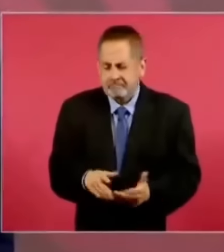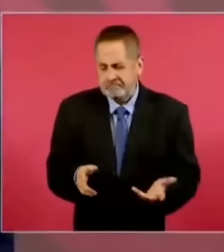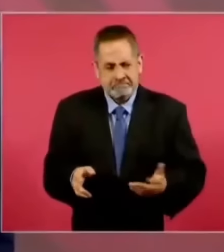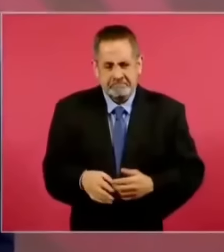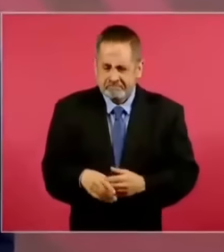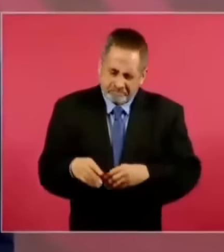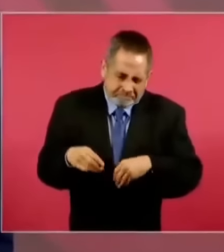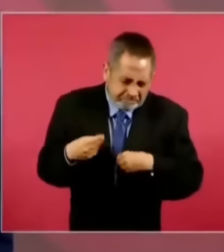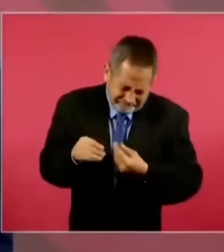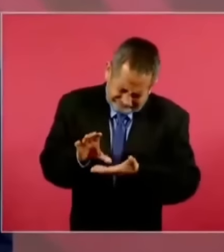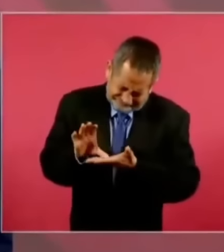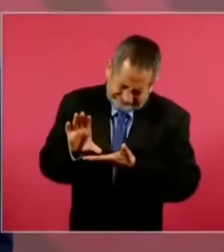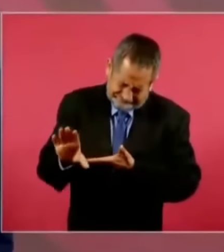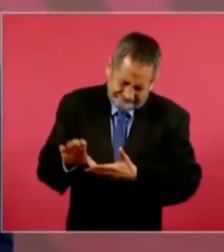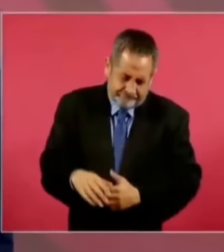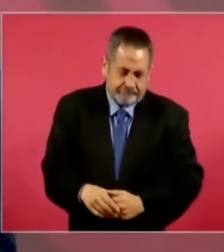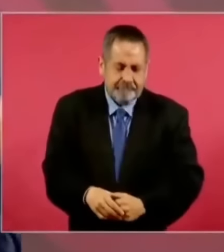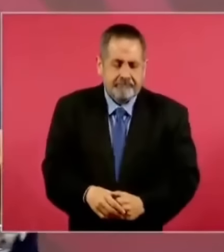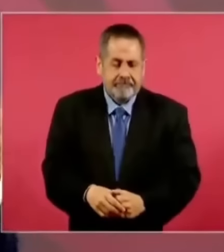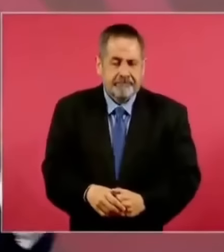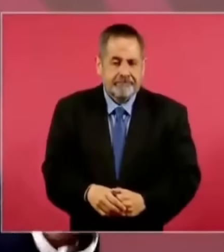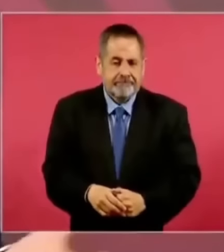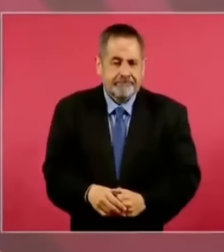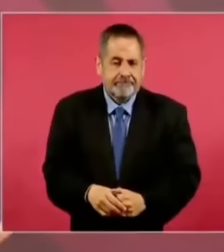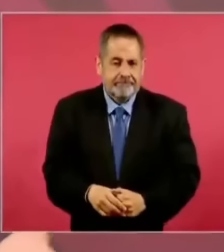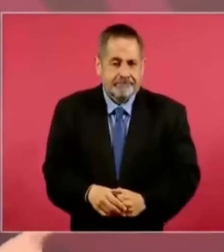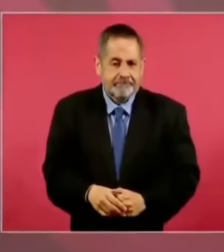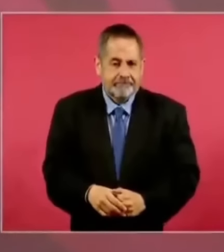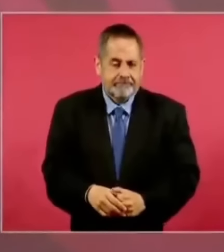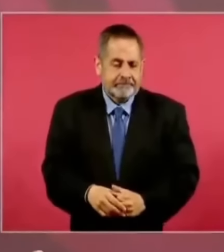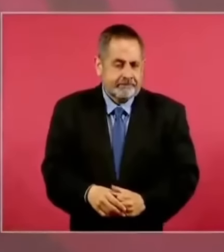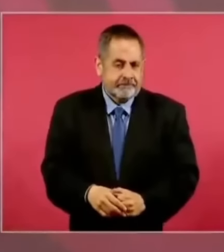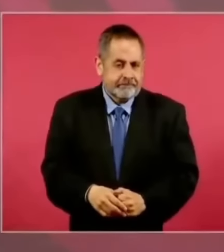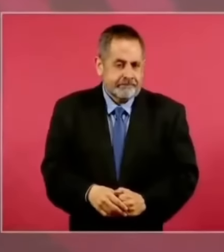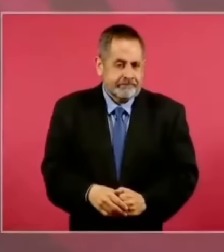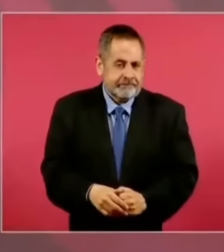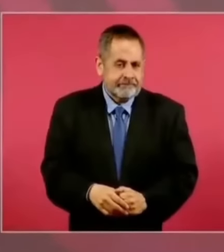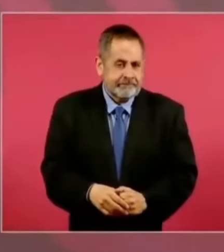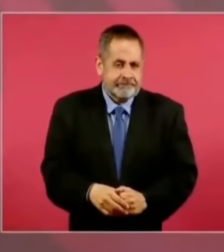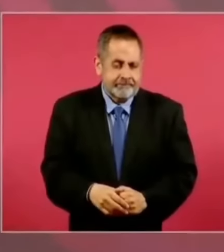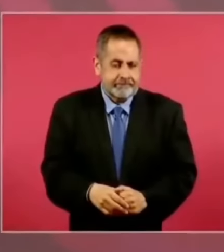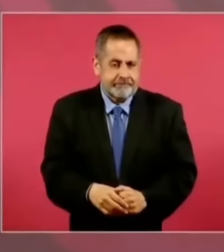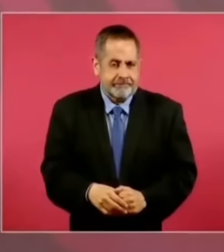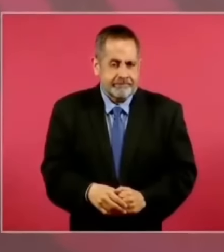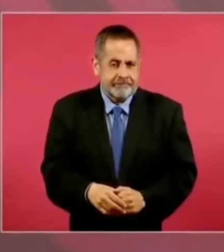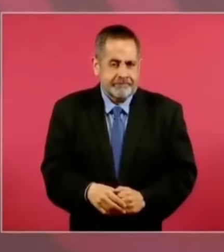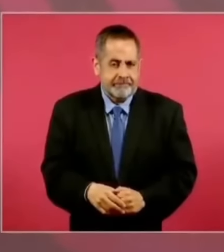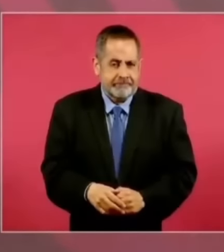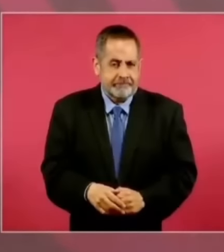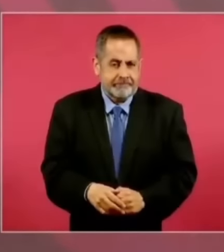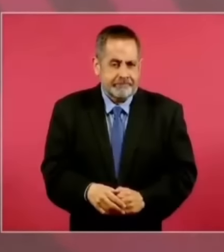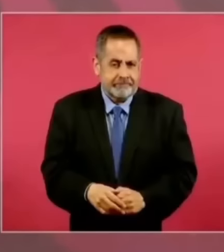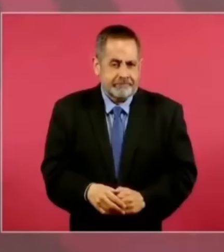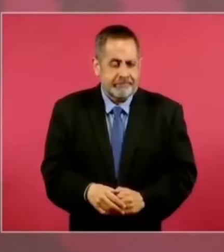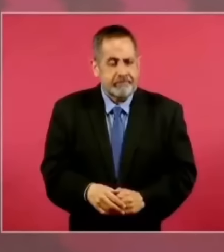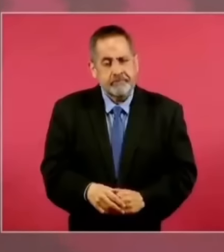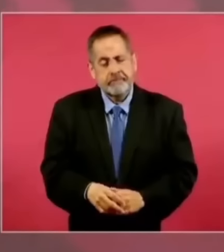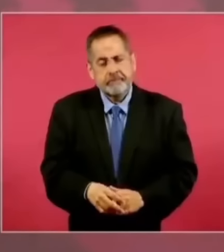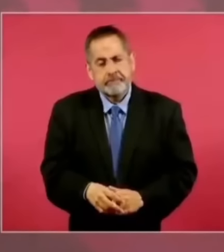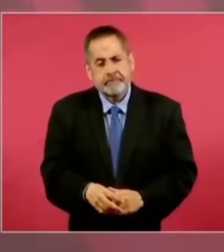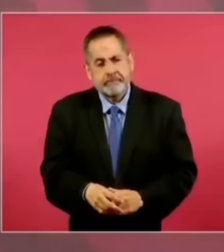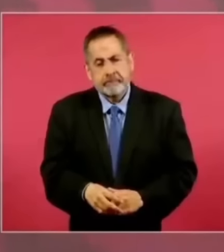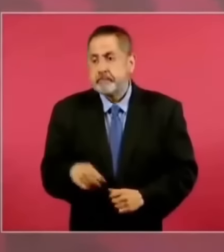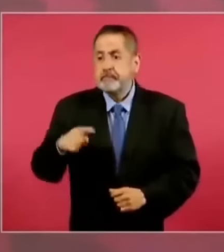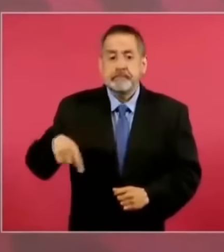¿Cuándo? El que de 35 millones de